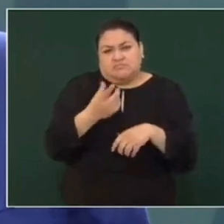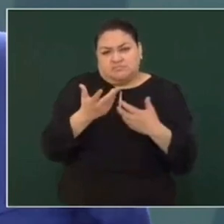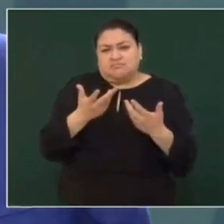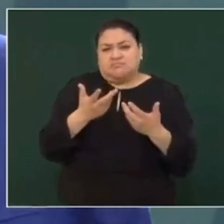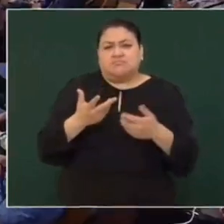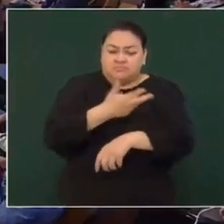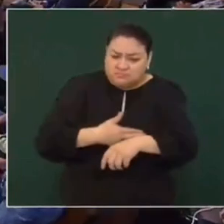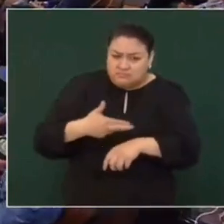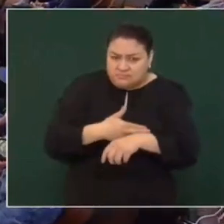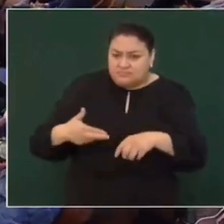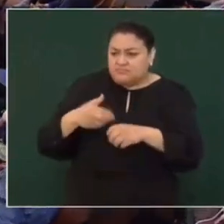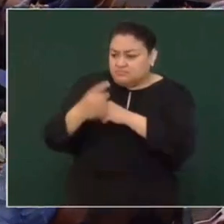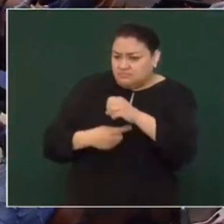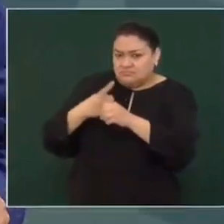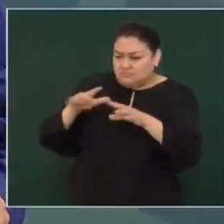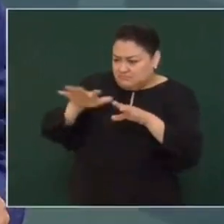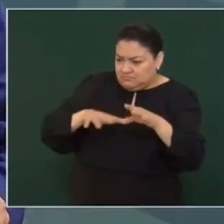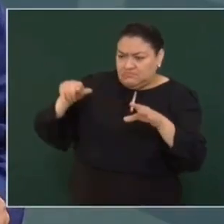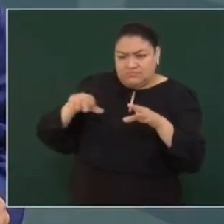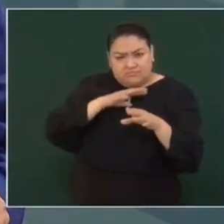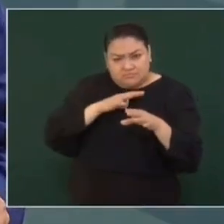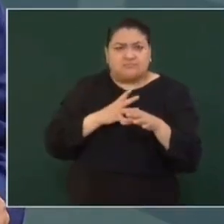abriendo una opción, una alternativa.